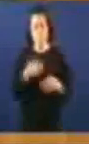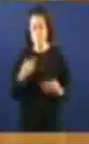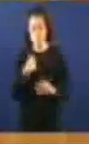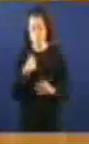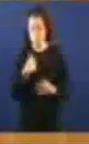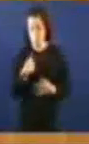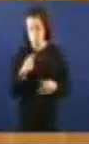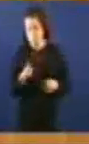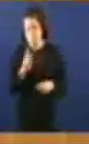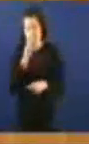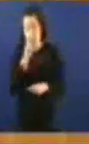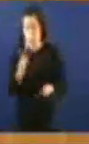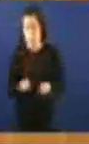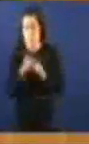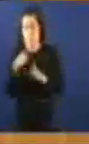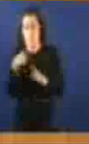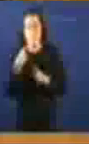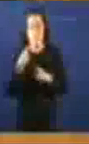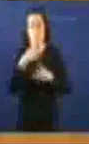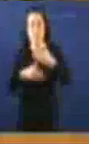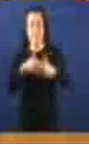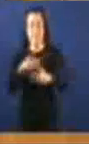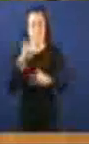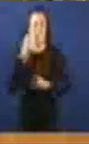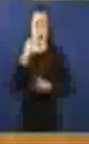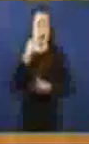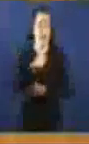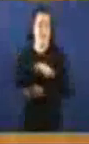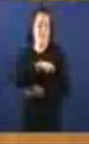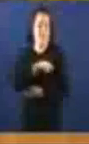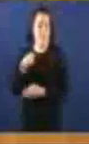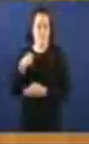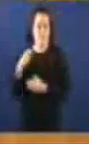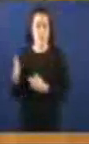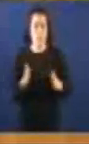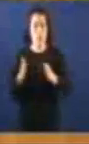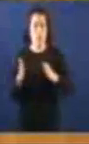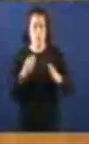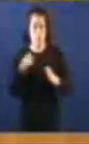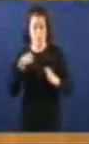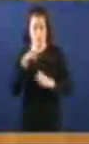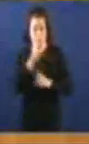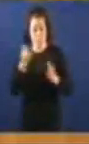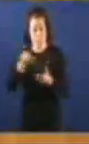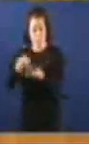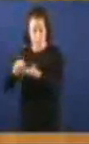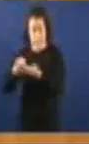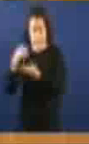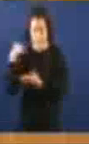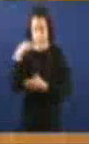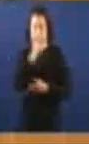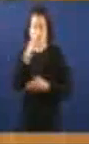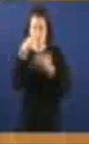Calquer cousa En a transitoria Da banca española Dende todo A periodo Dos cinco grandes Que duraron Hasta Os anos 60